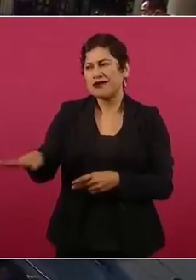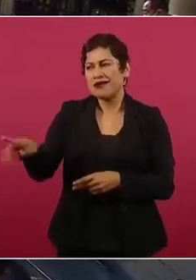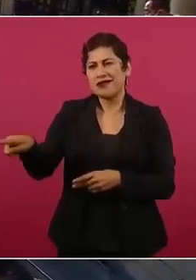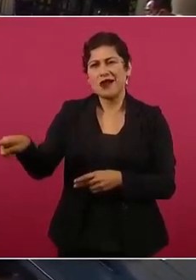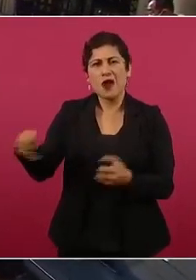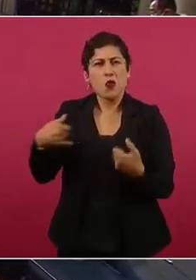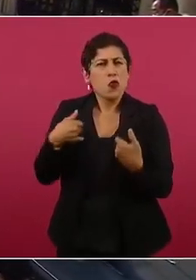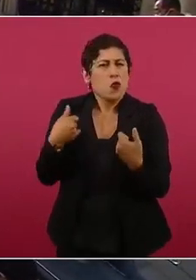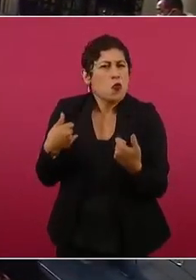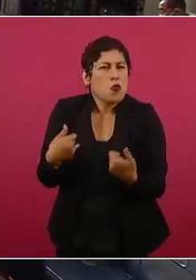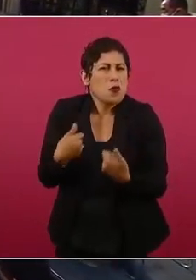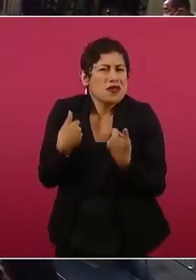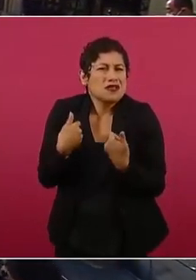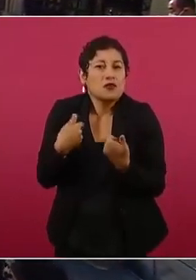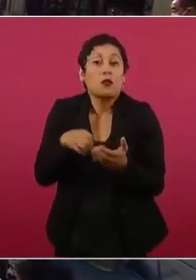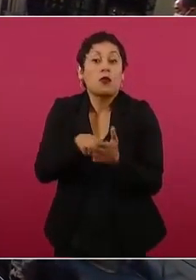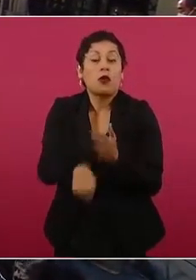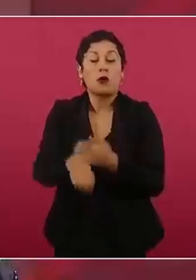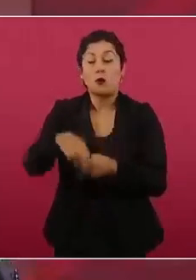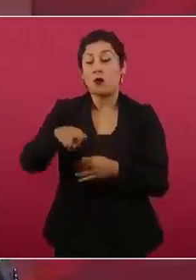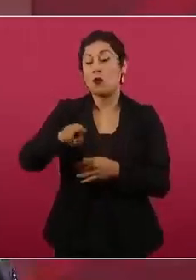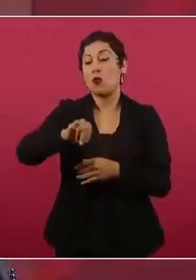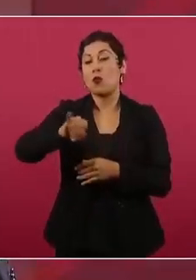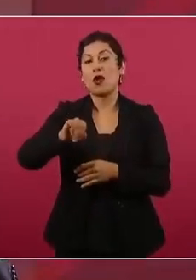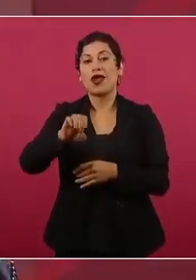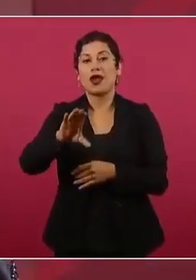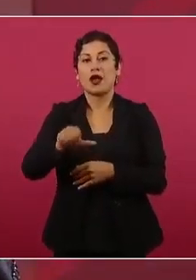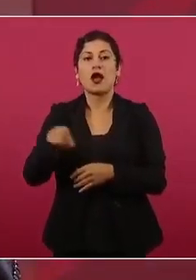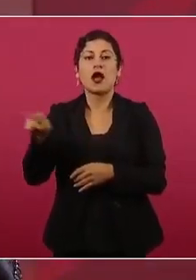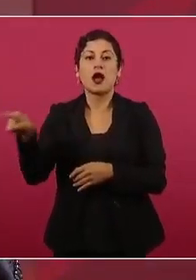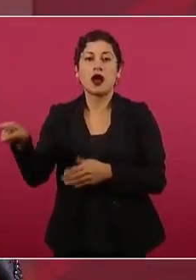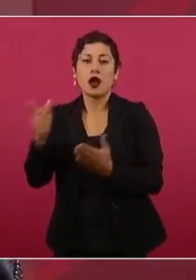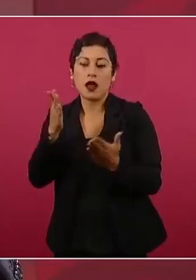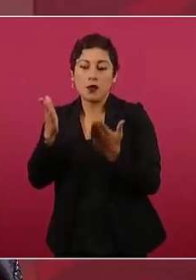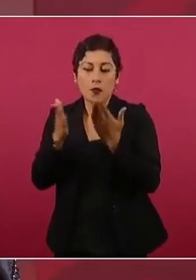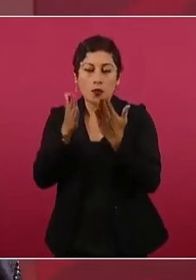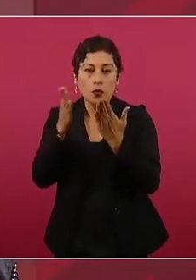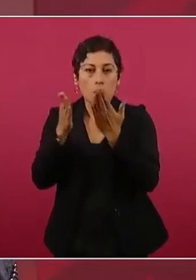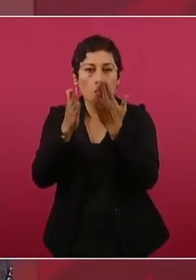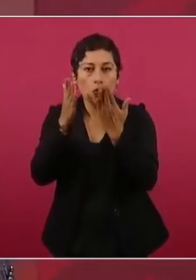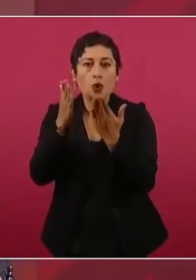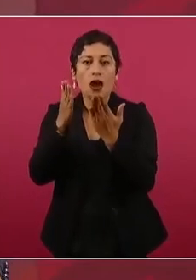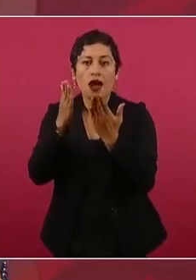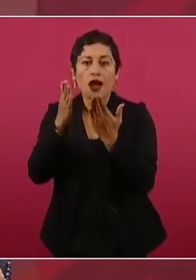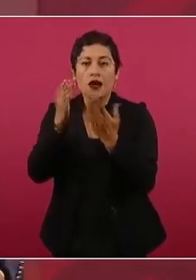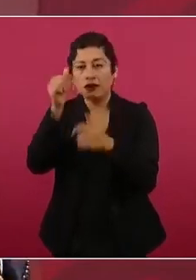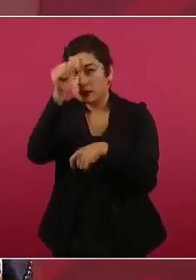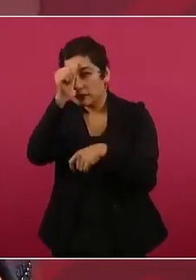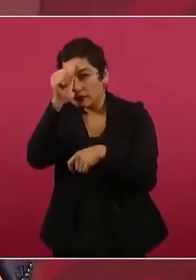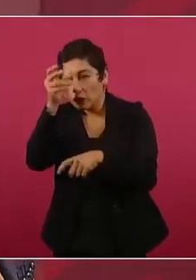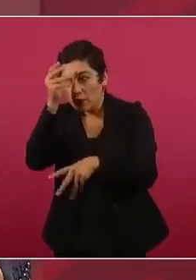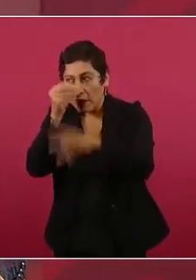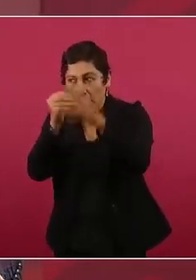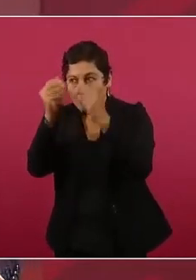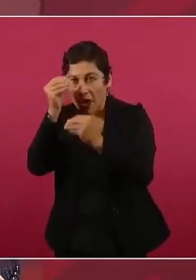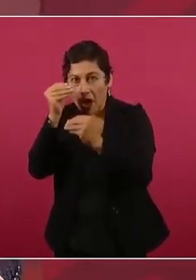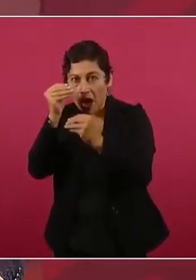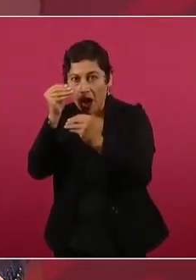Mújica acababa de salir del seminario, se salió del seminario un poco lo de Juárez.